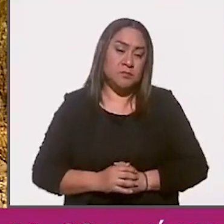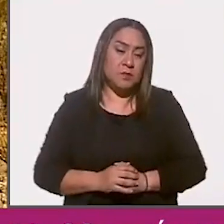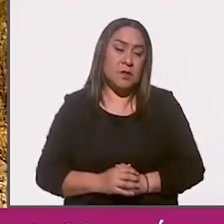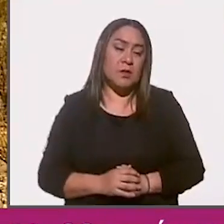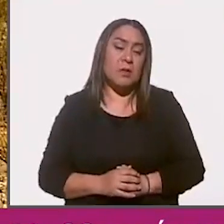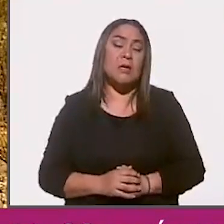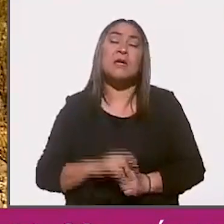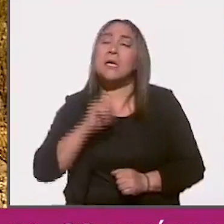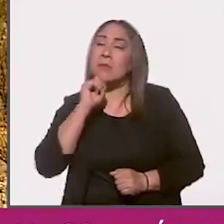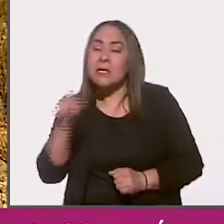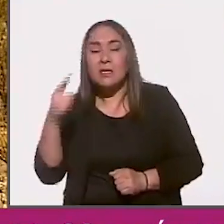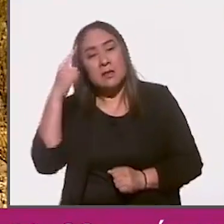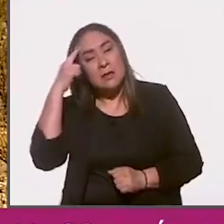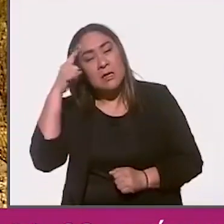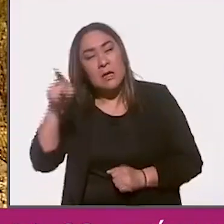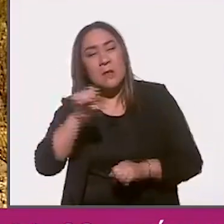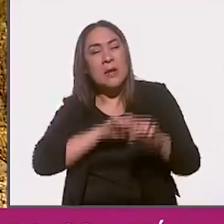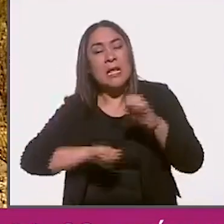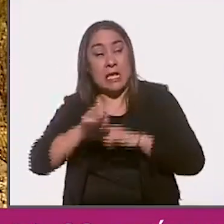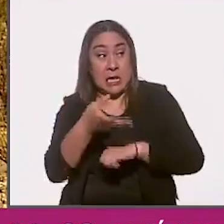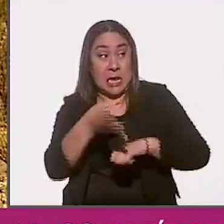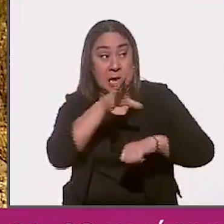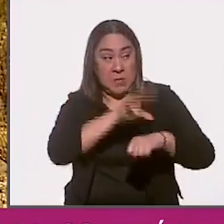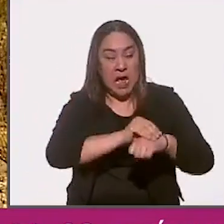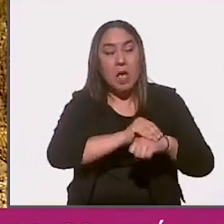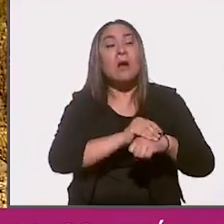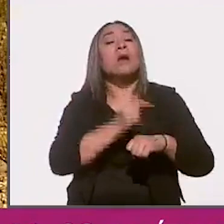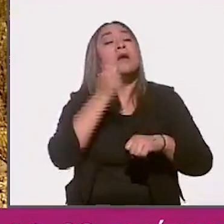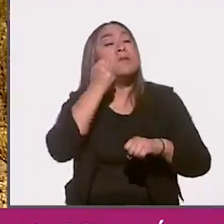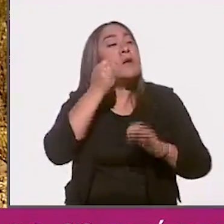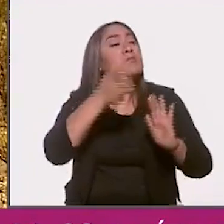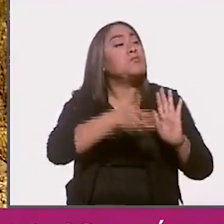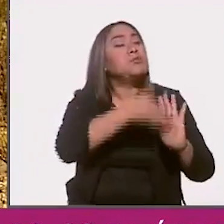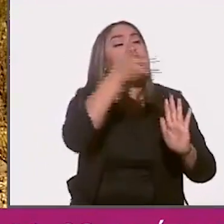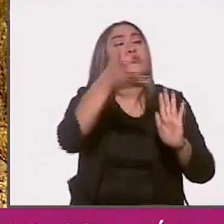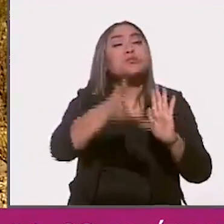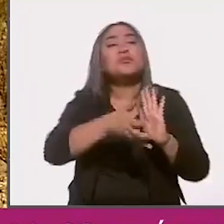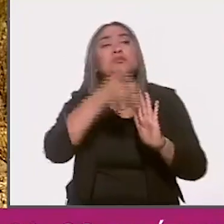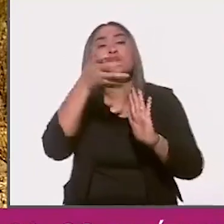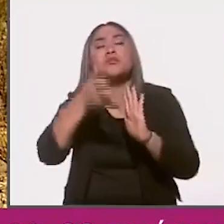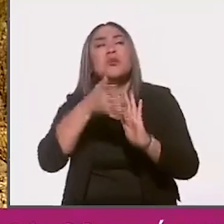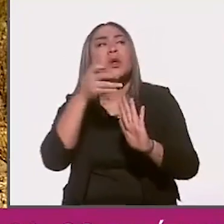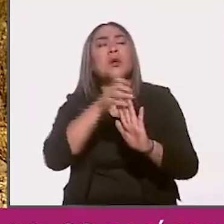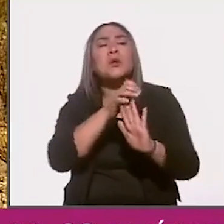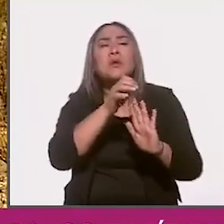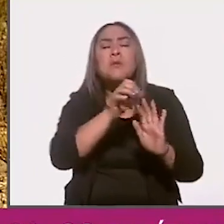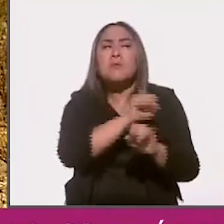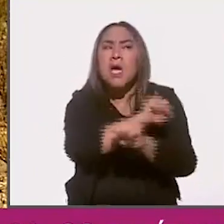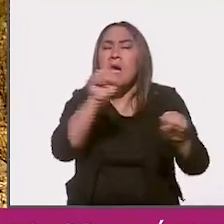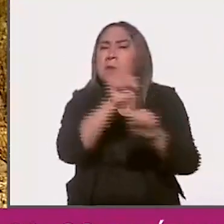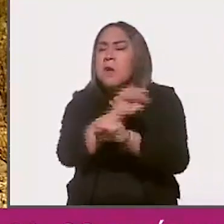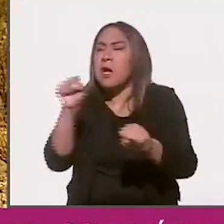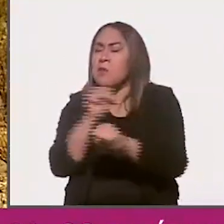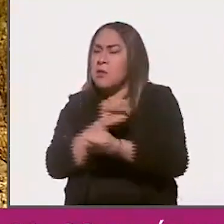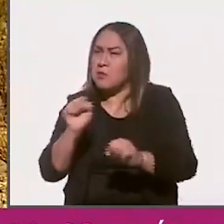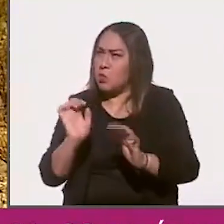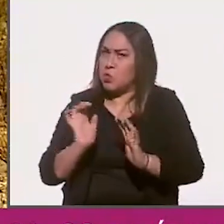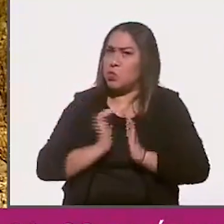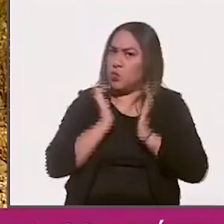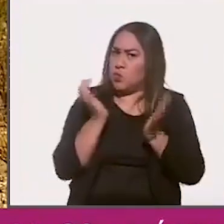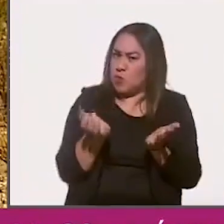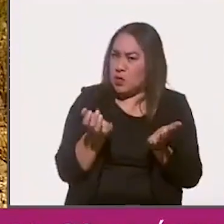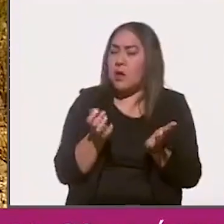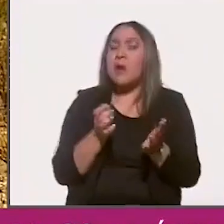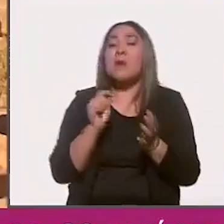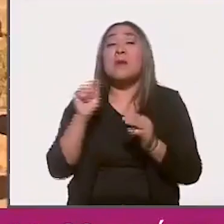Con ese mismo permiso entró a explotar. Que no es lo mismo exploración a explotar. Entonces ya empezó a